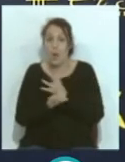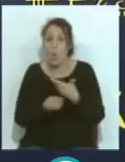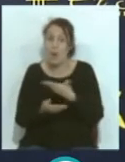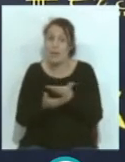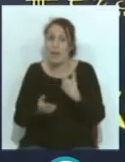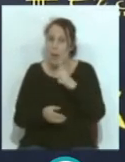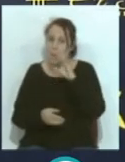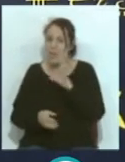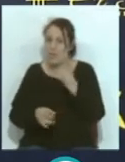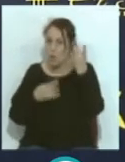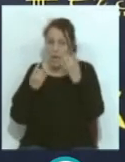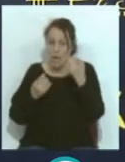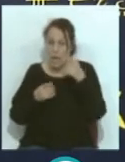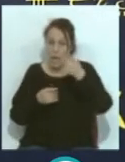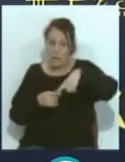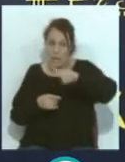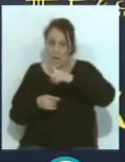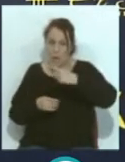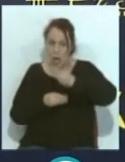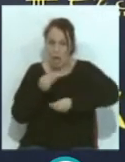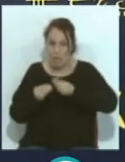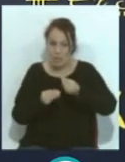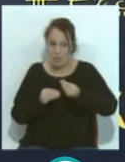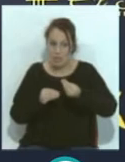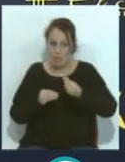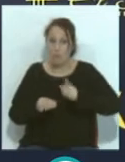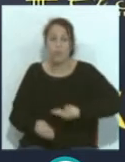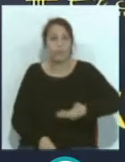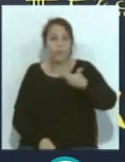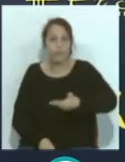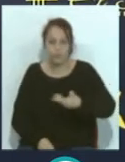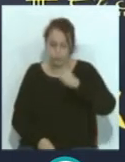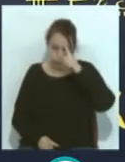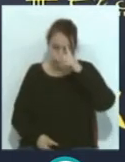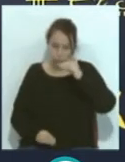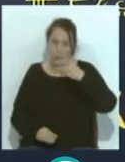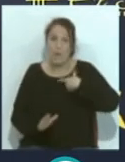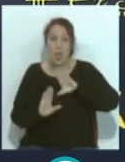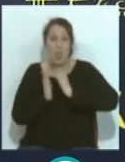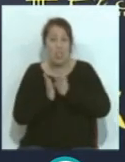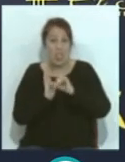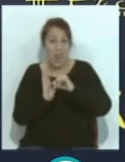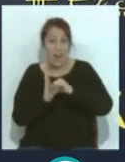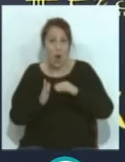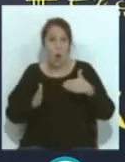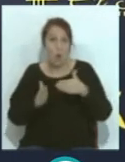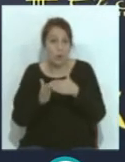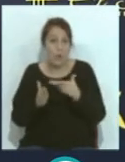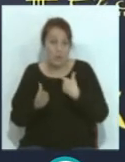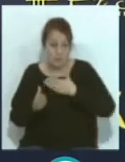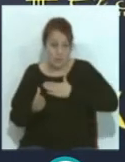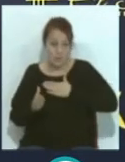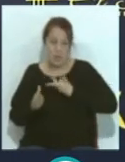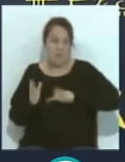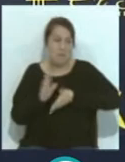parece intrascendente ellos te la llevan al límite y te la hacen importante. Un balón cerca de tu córner